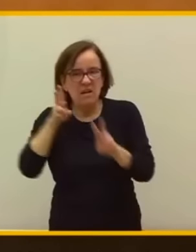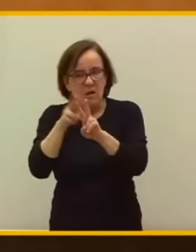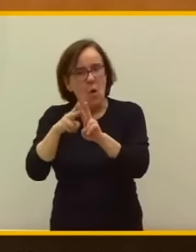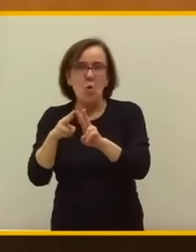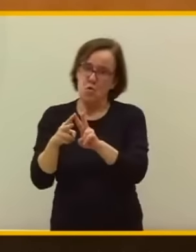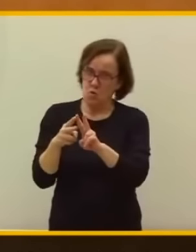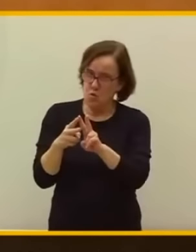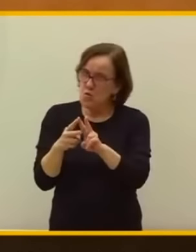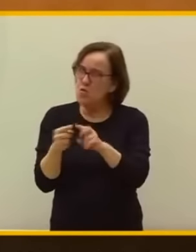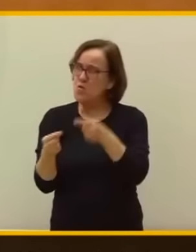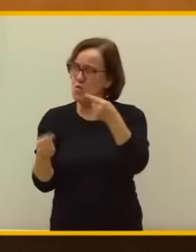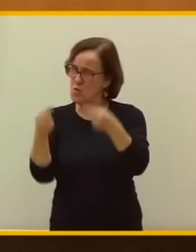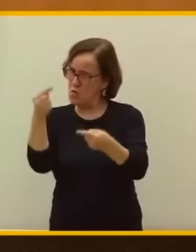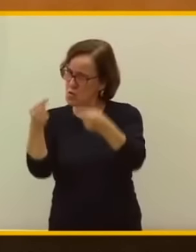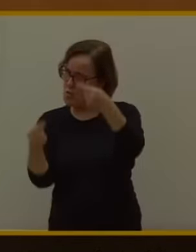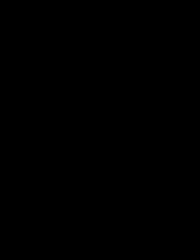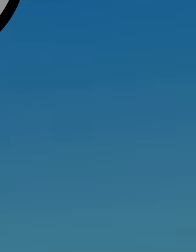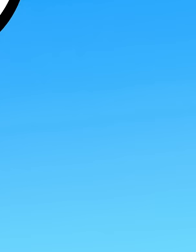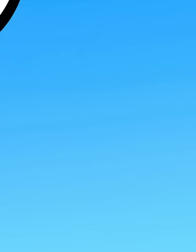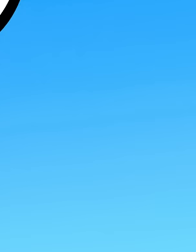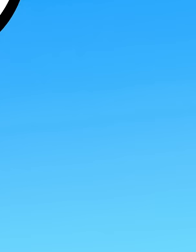ahí, ¿eh? A ver qué conflicto hay ahí.